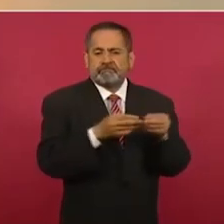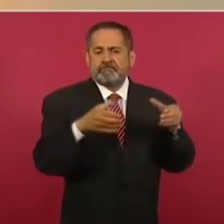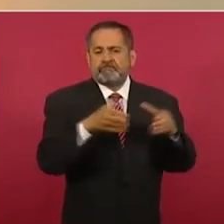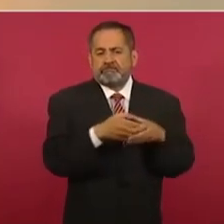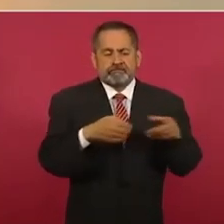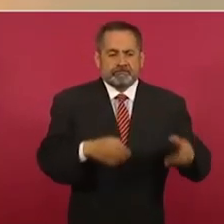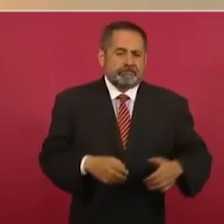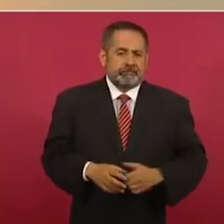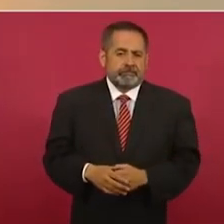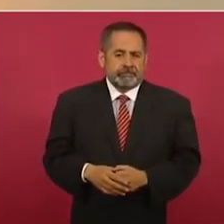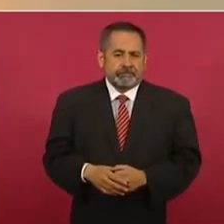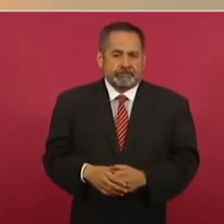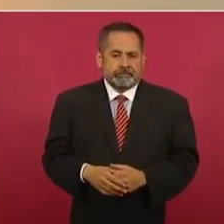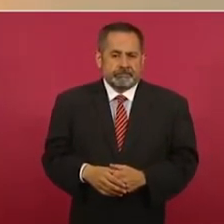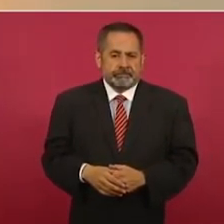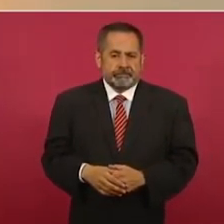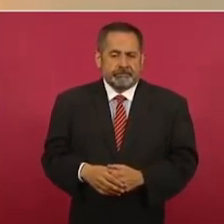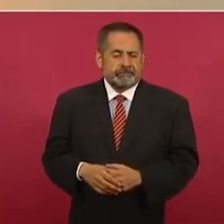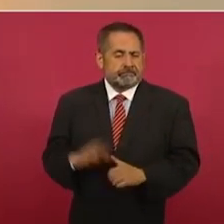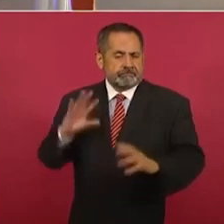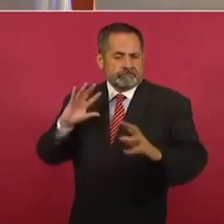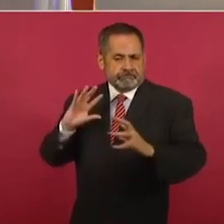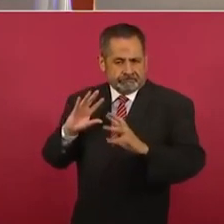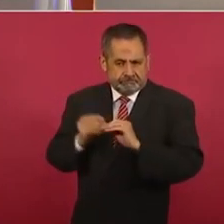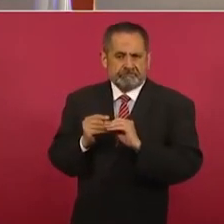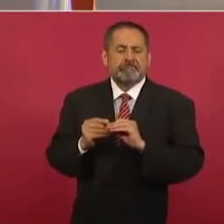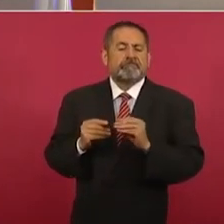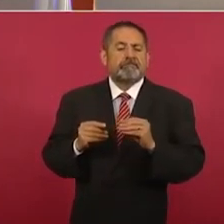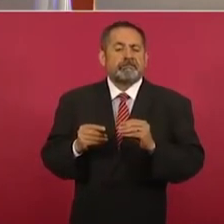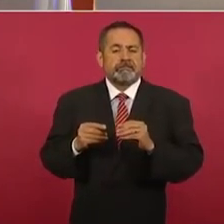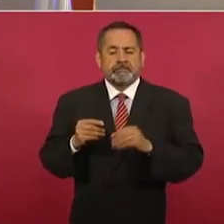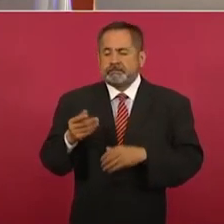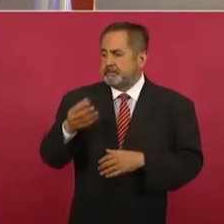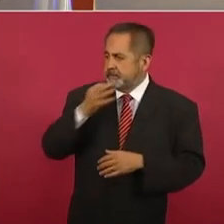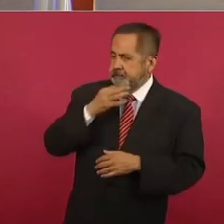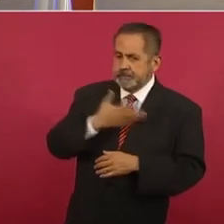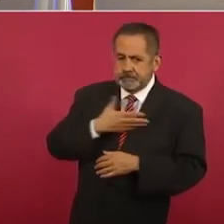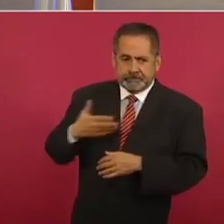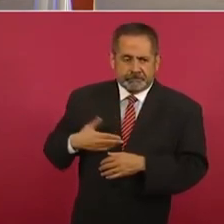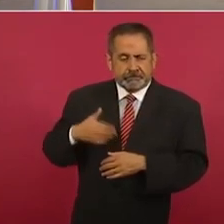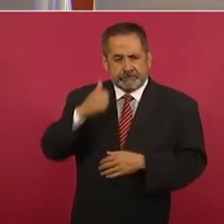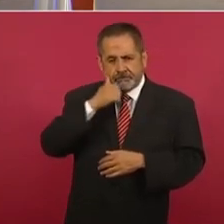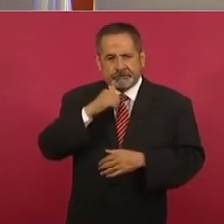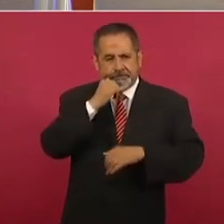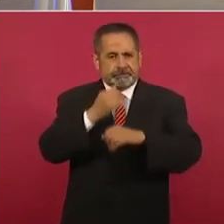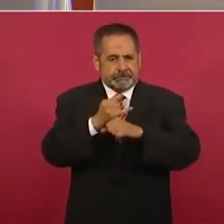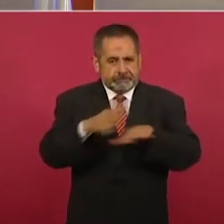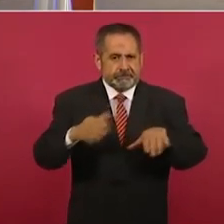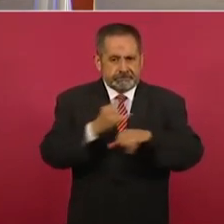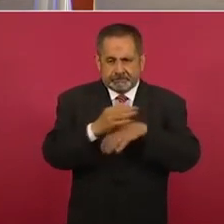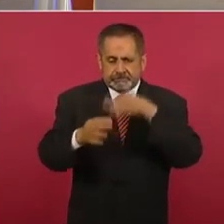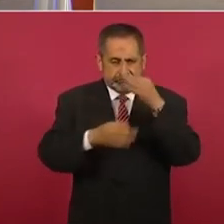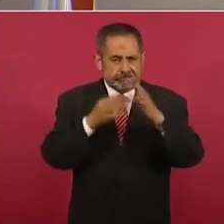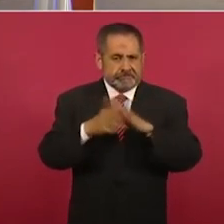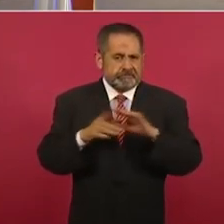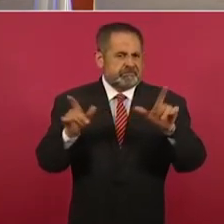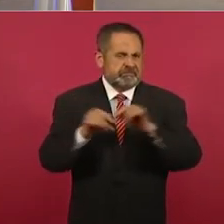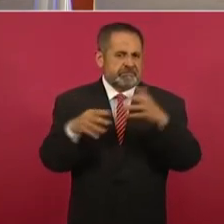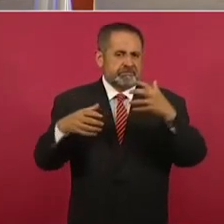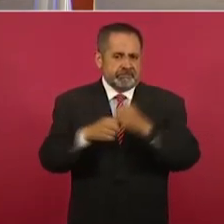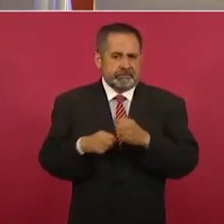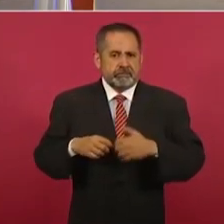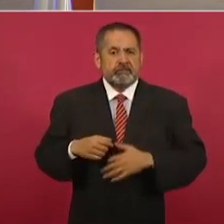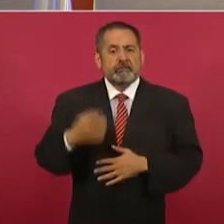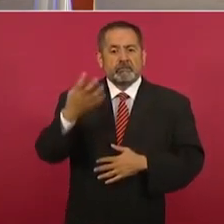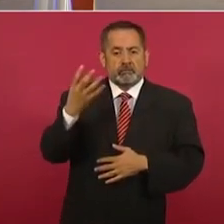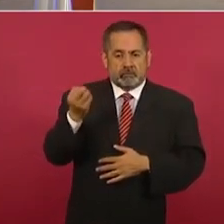Hacemos una recapitulación, como nos lo ha instruido el presidente cada informe de cero impunidad, que hay nueve